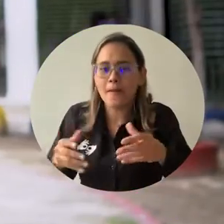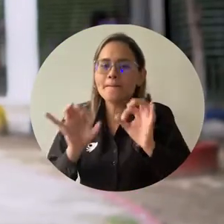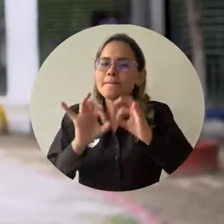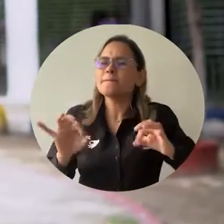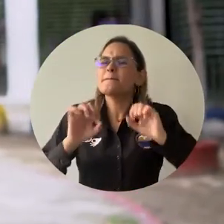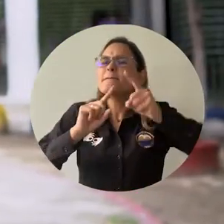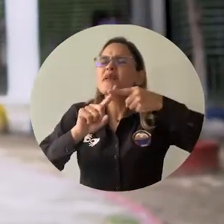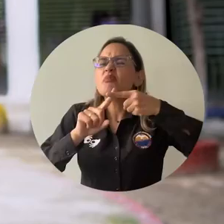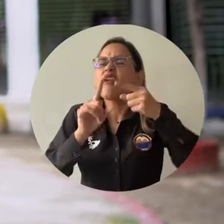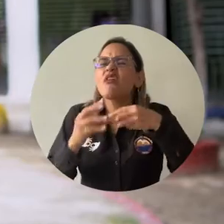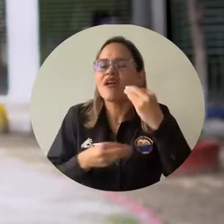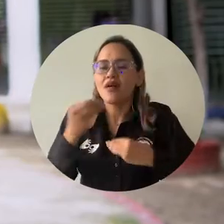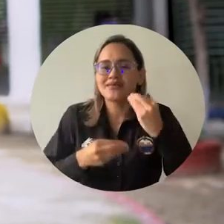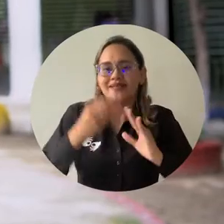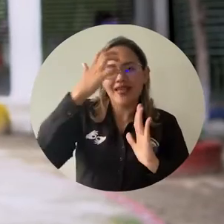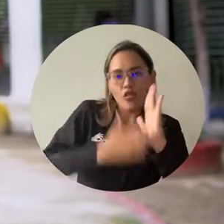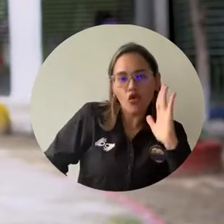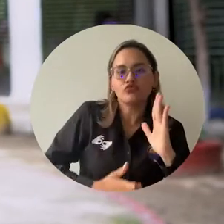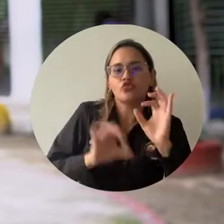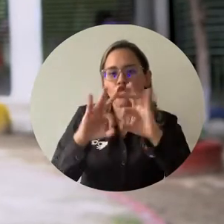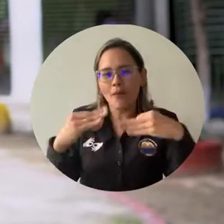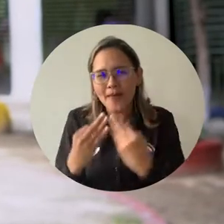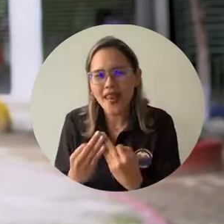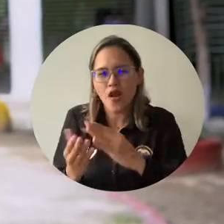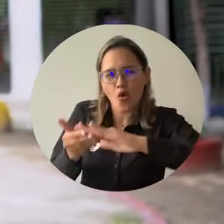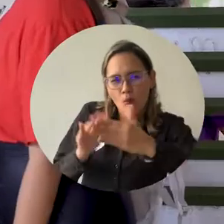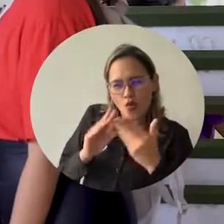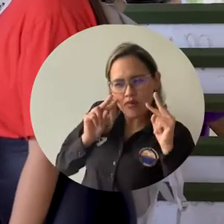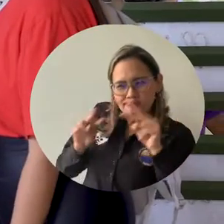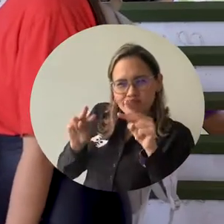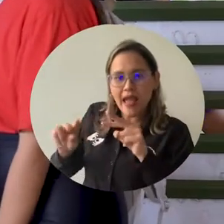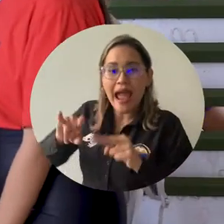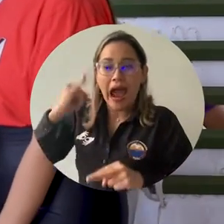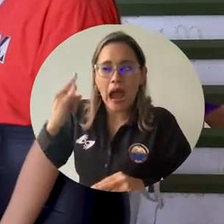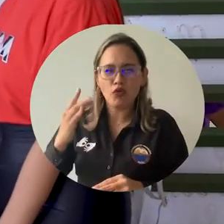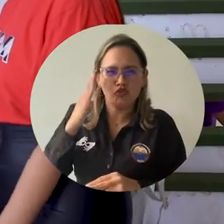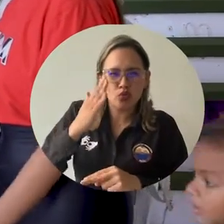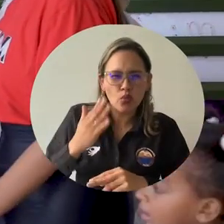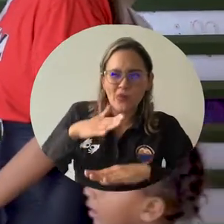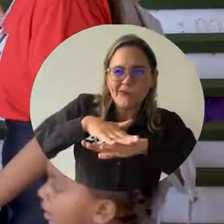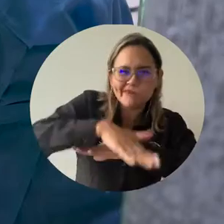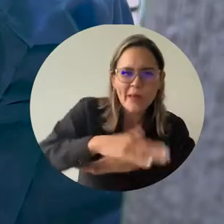¿Qué es la Facultad de Salud Familiar?